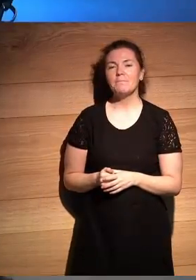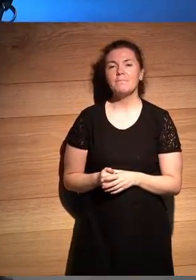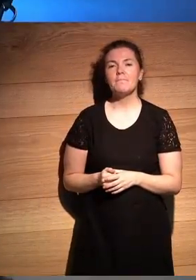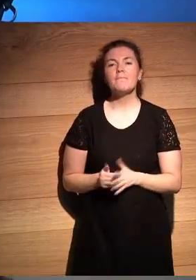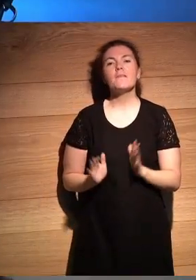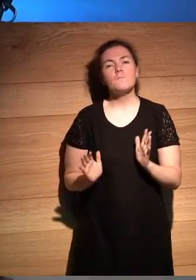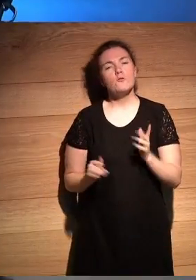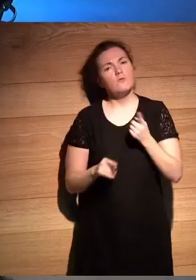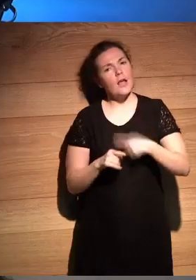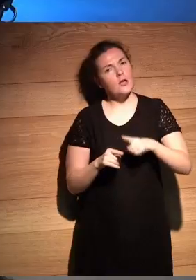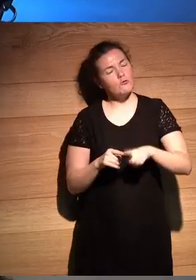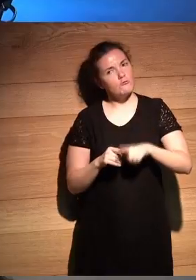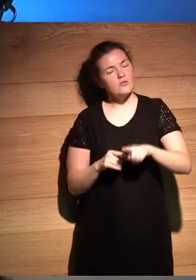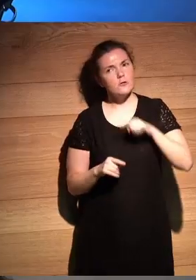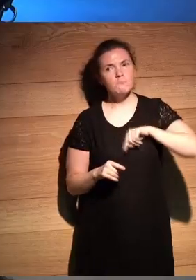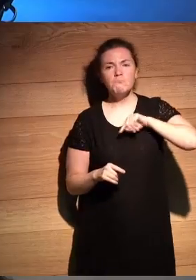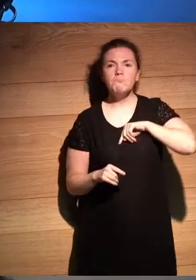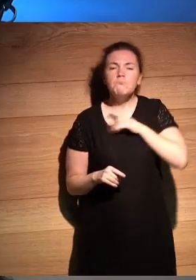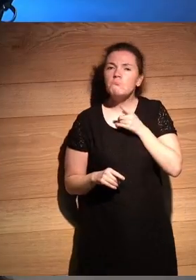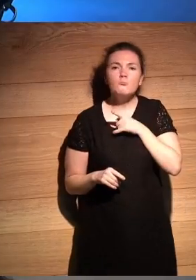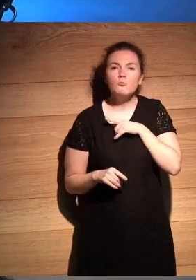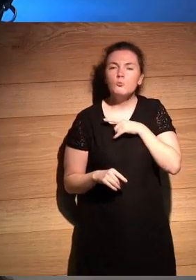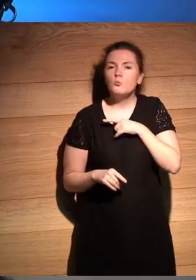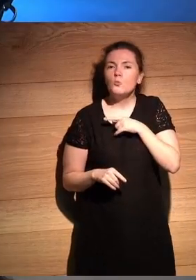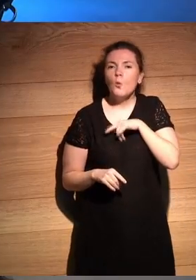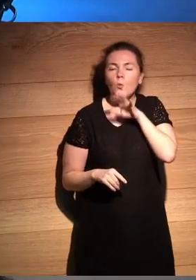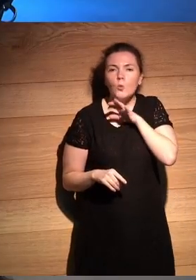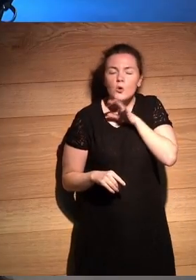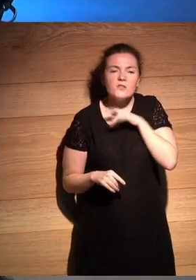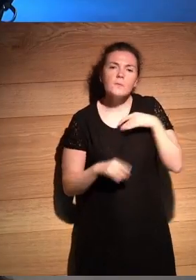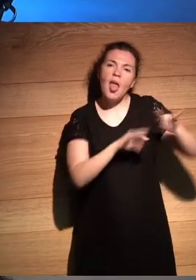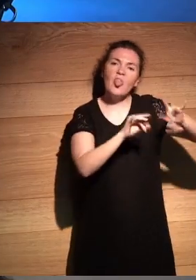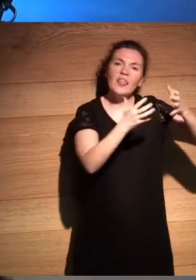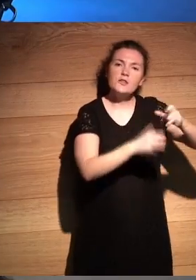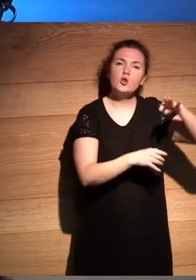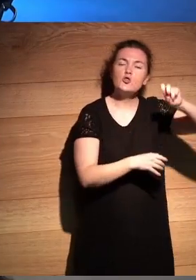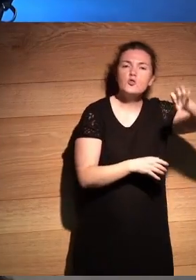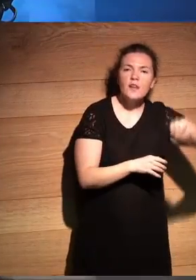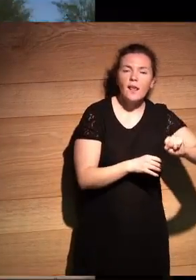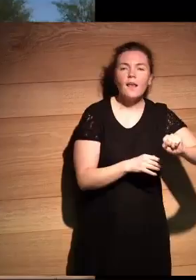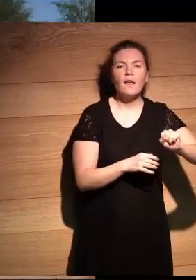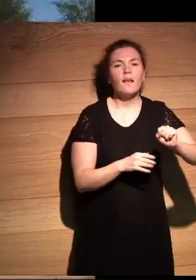pero pero una cosa que a me intrigaba mucho del desierto de Sonora una cosa que la había